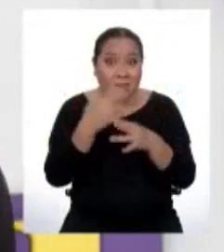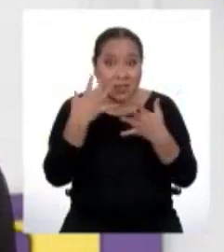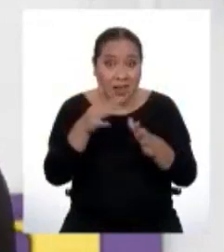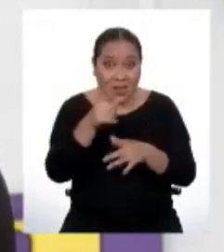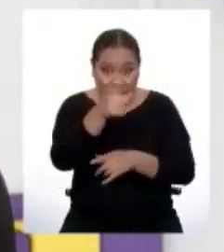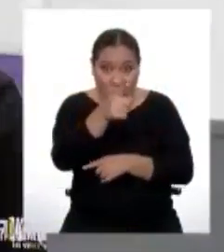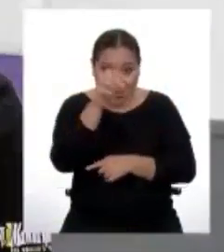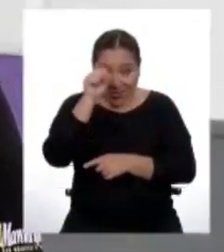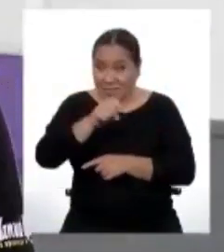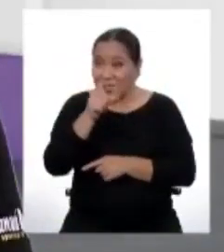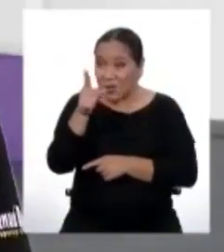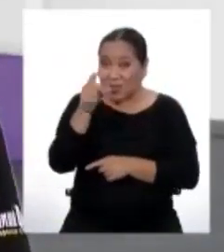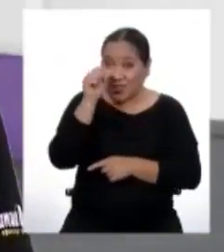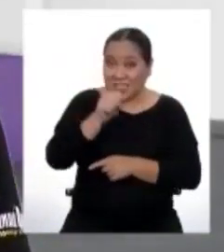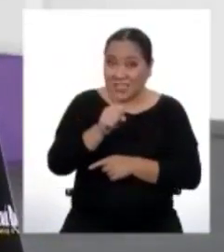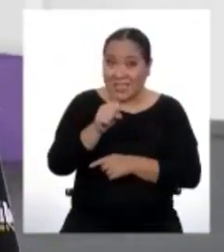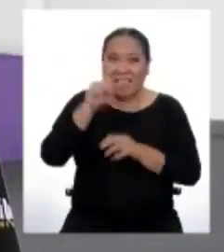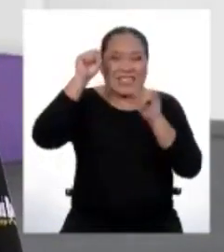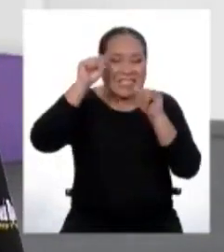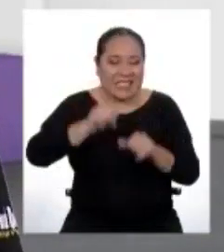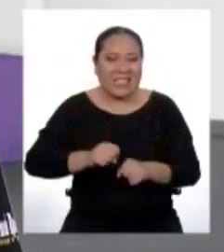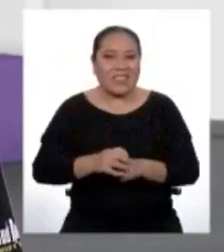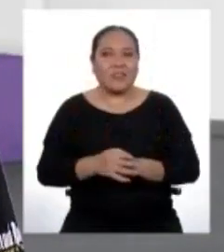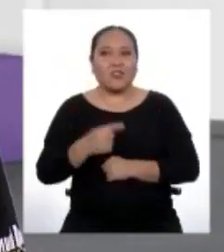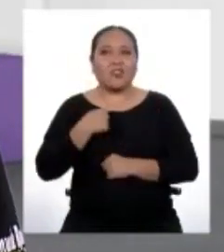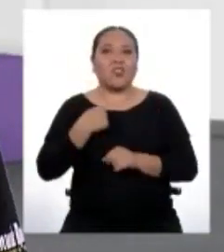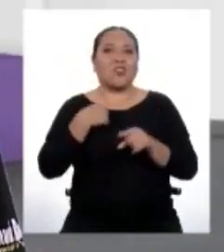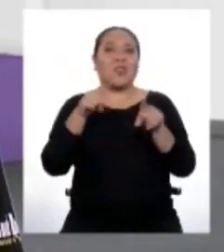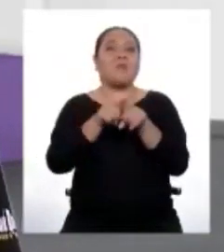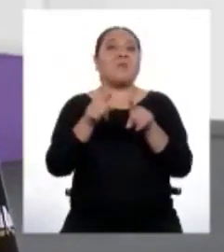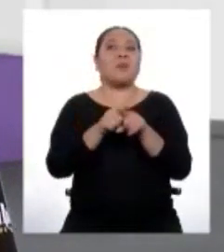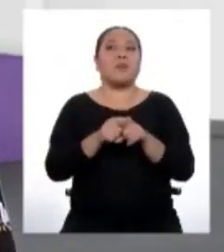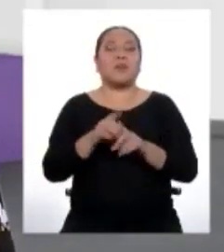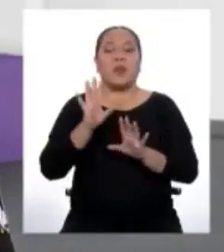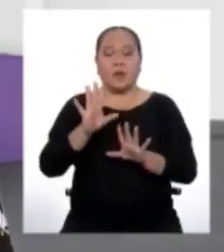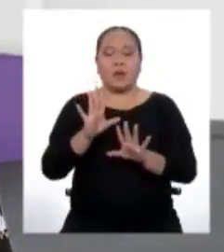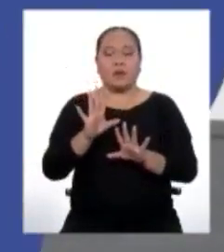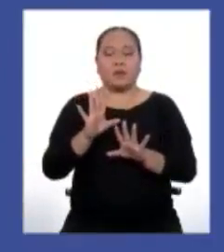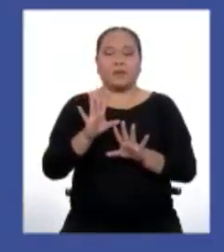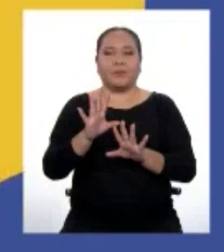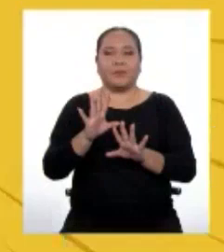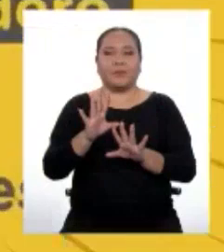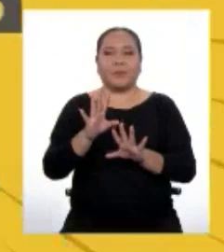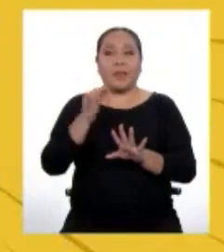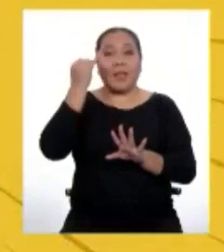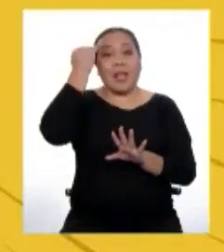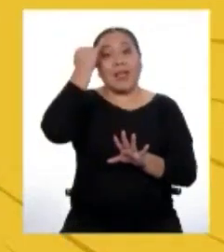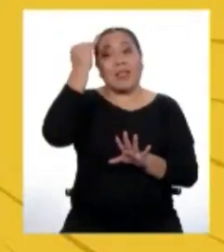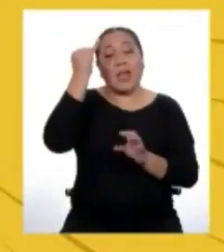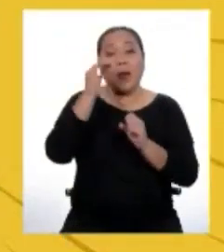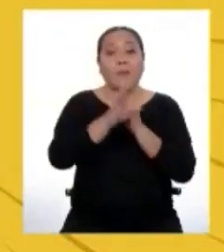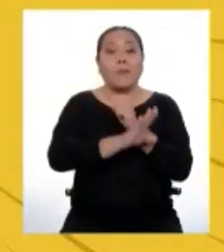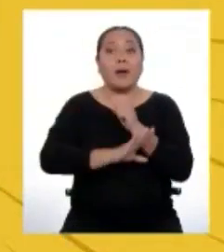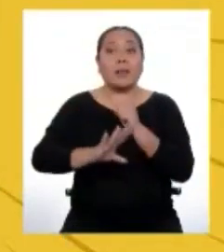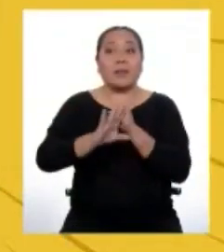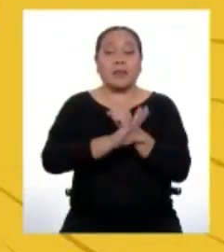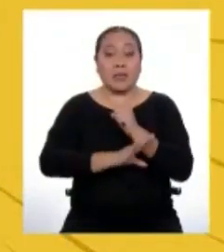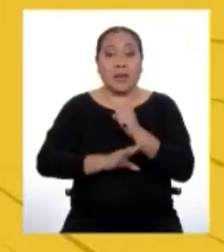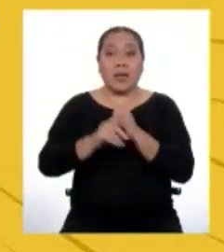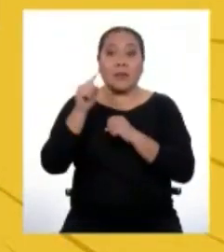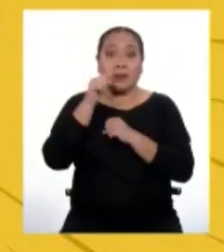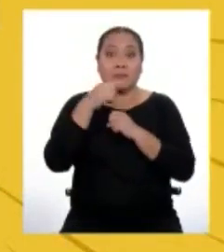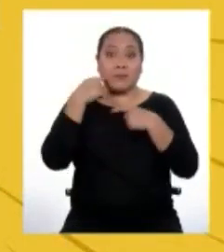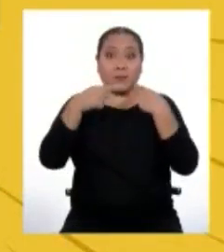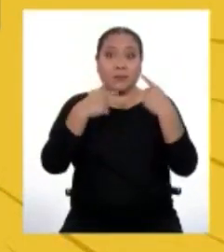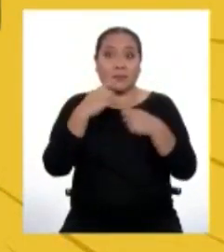¿Tú también? Seguro que sí. Yo también las tengo. A ver... La idea principal en el texto que